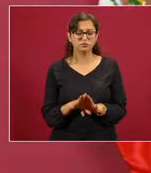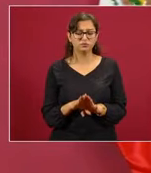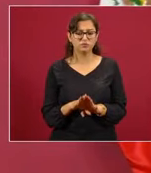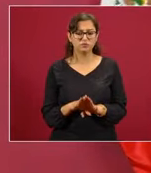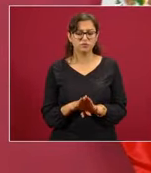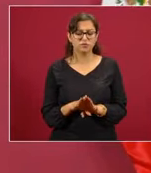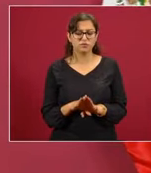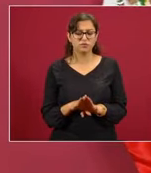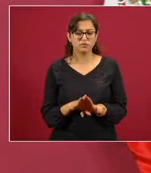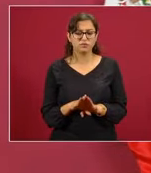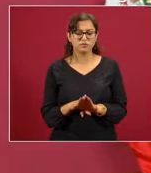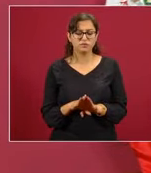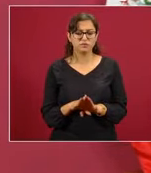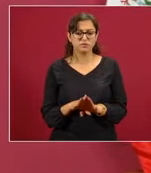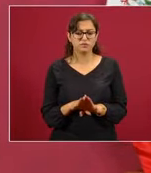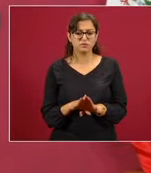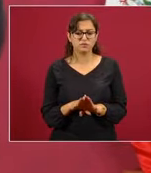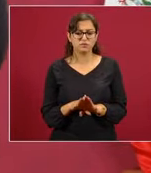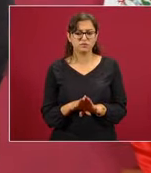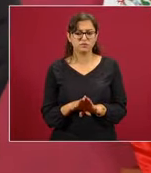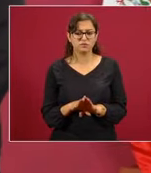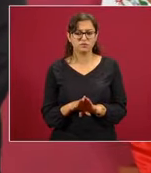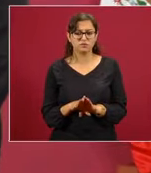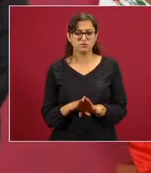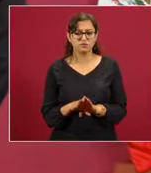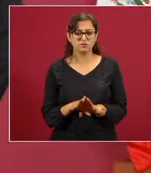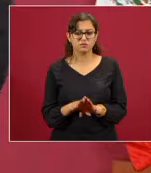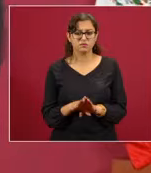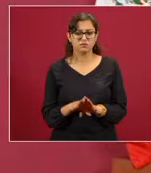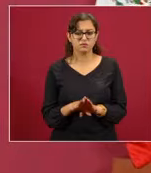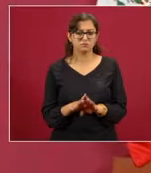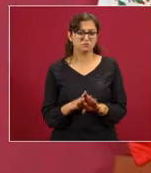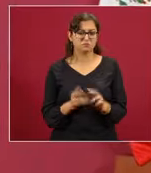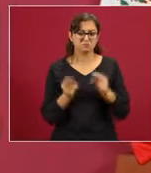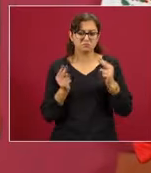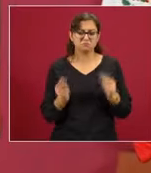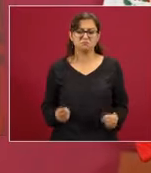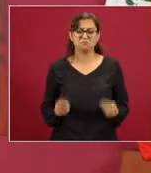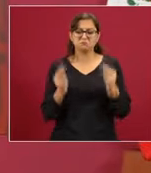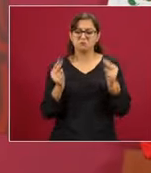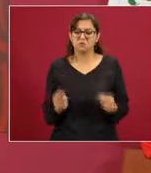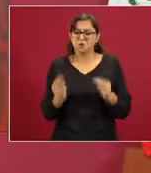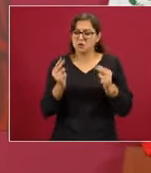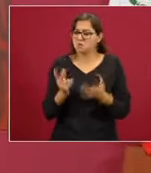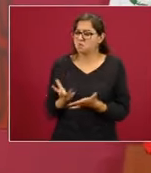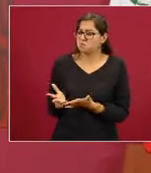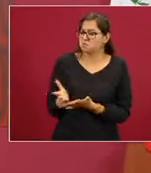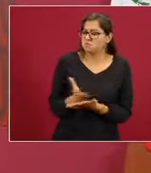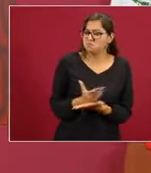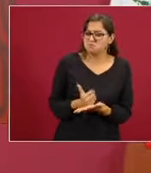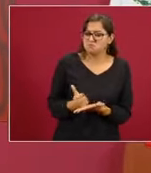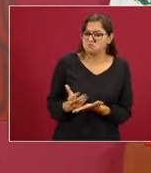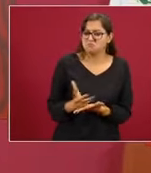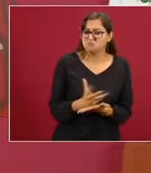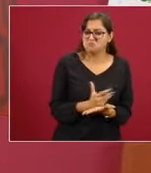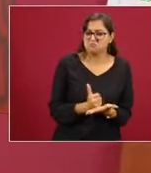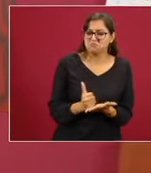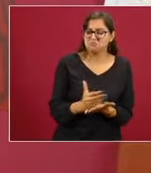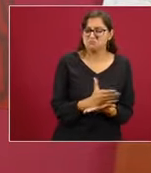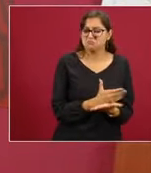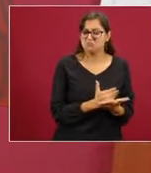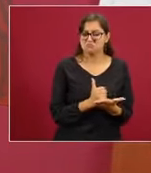a que se hicieran jugosos negocios al amparo del